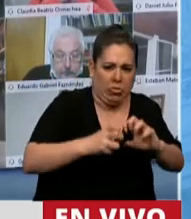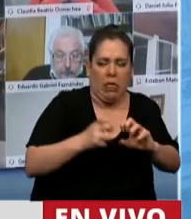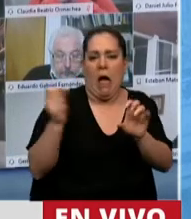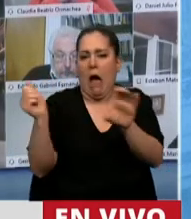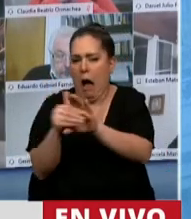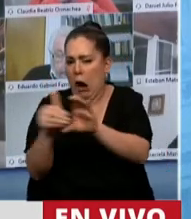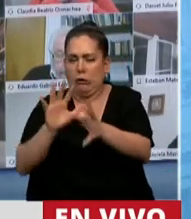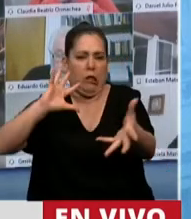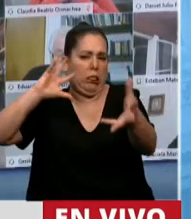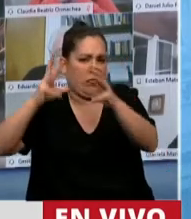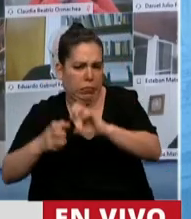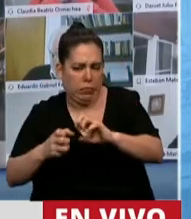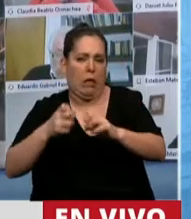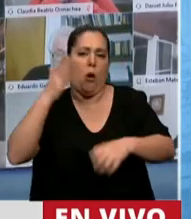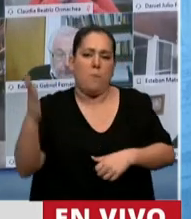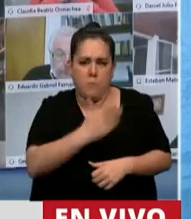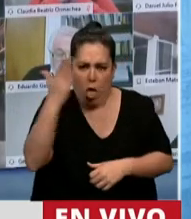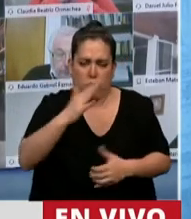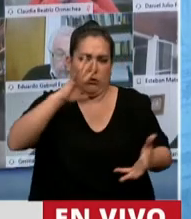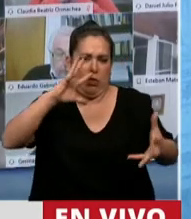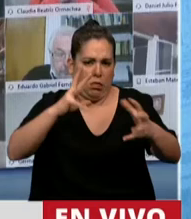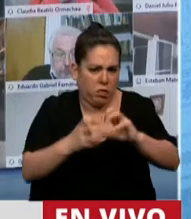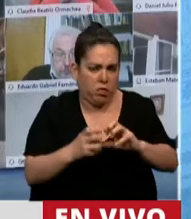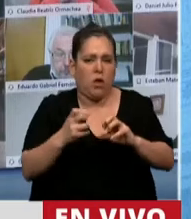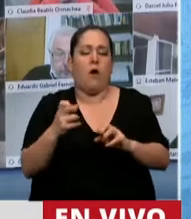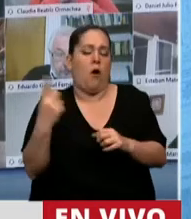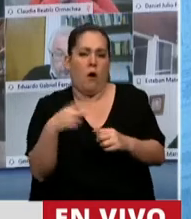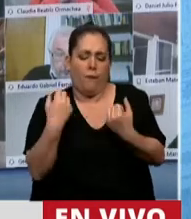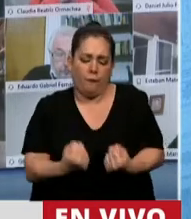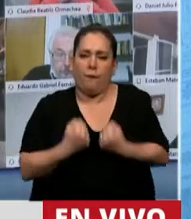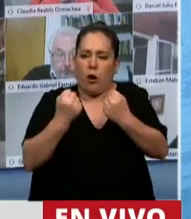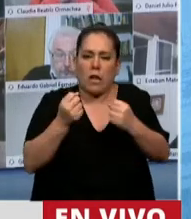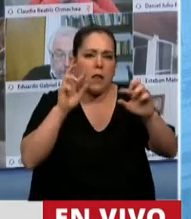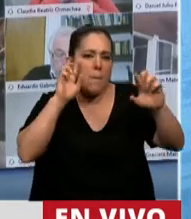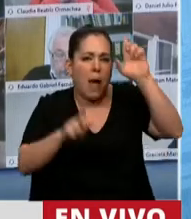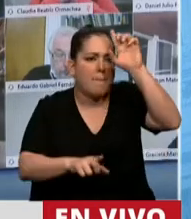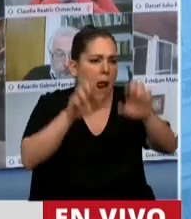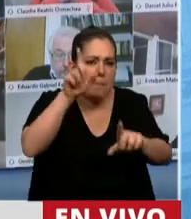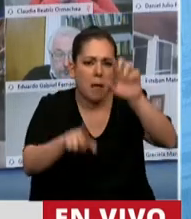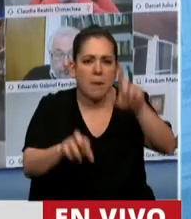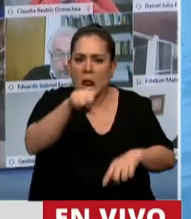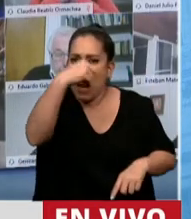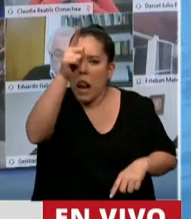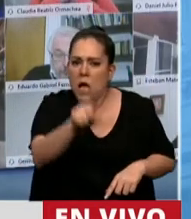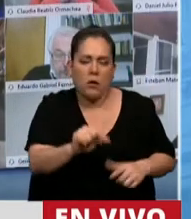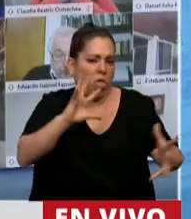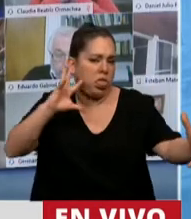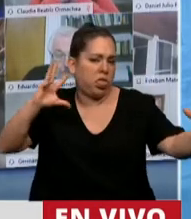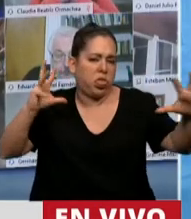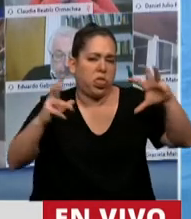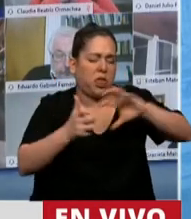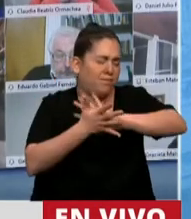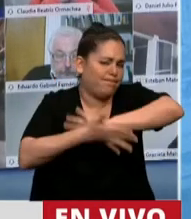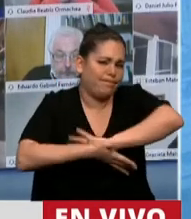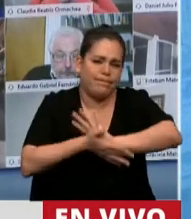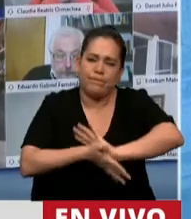ahorro, la estructura productiva, nuestras fortalezas estratégicas como nación. Destruyeron todo